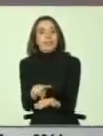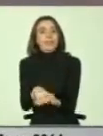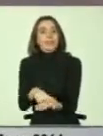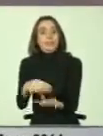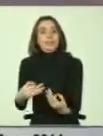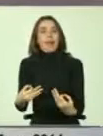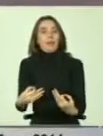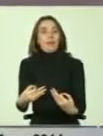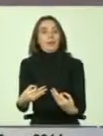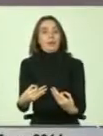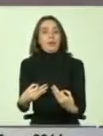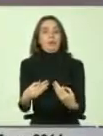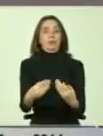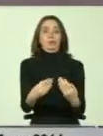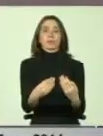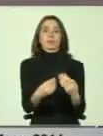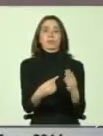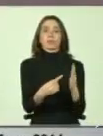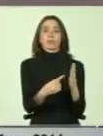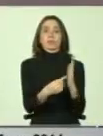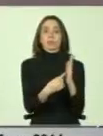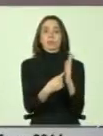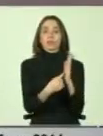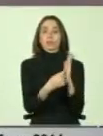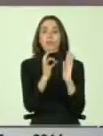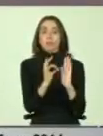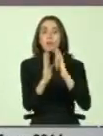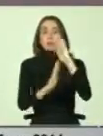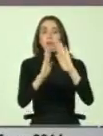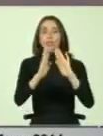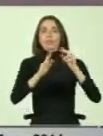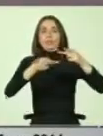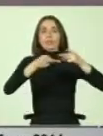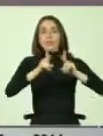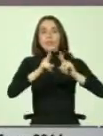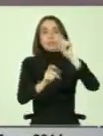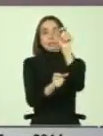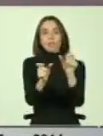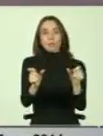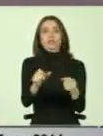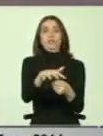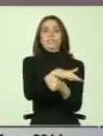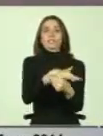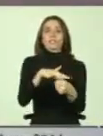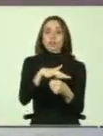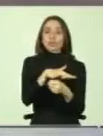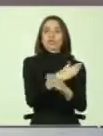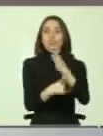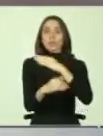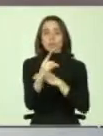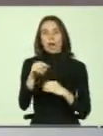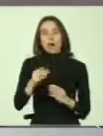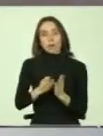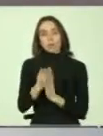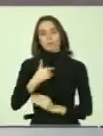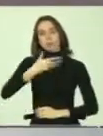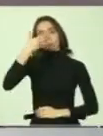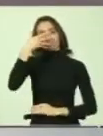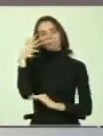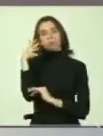correcto protección de derechos de las personas en situación de discapacidad. Ahora comienzo la presentación.